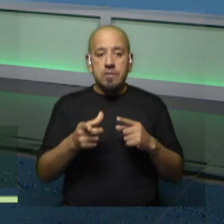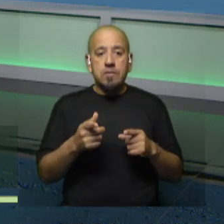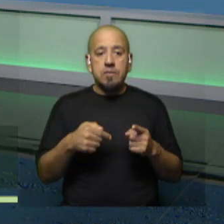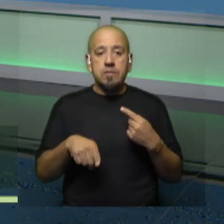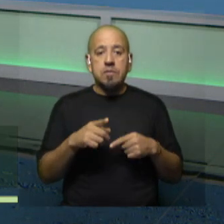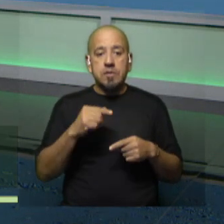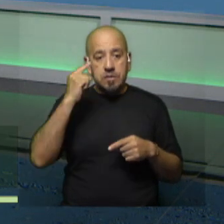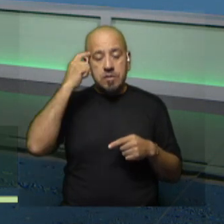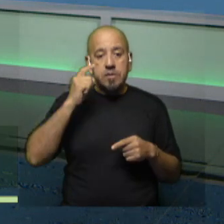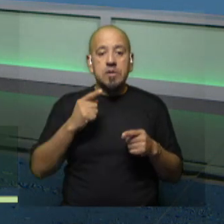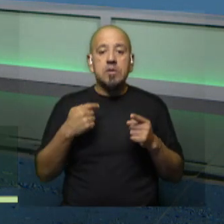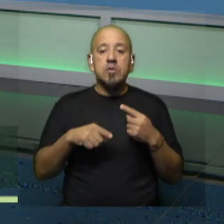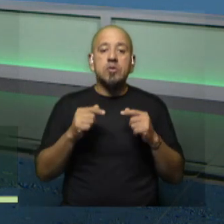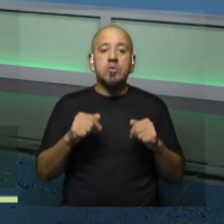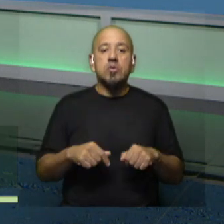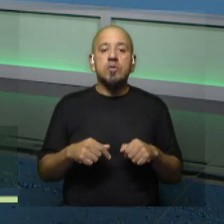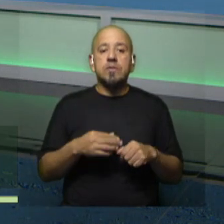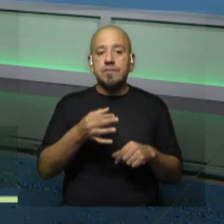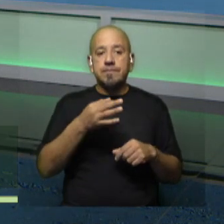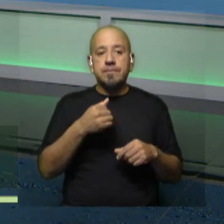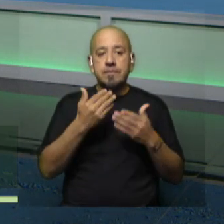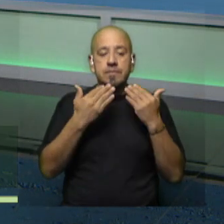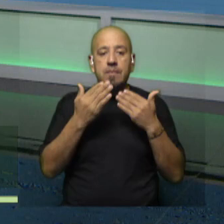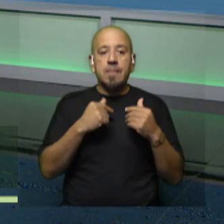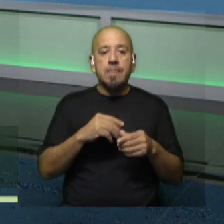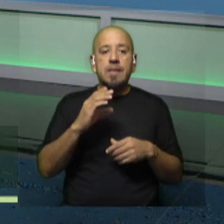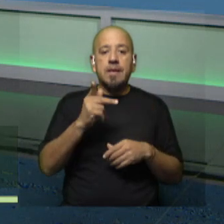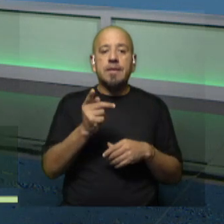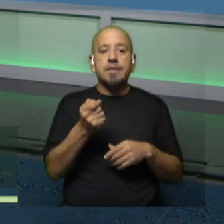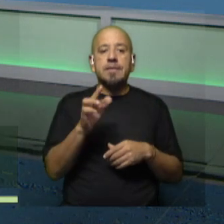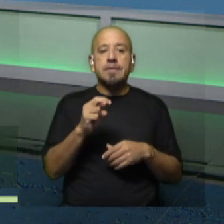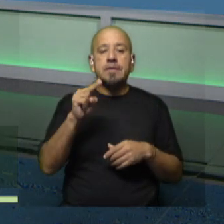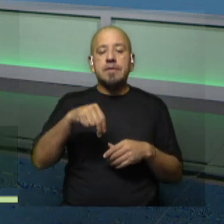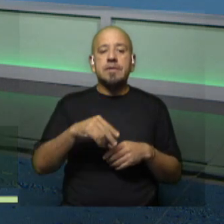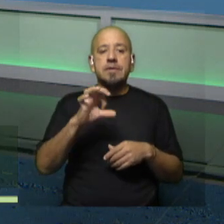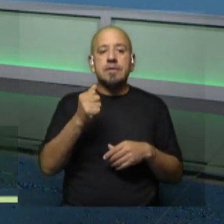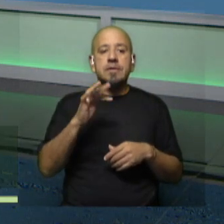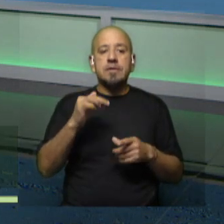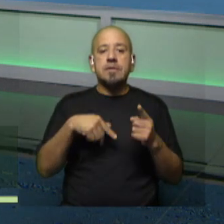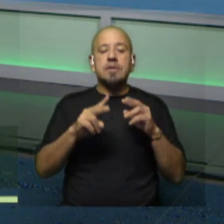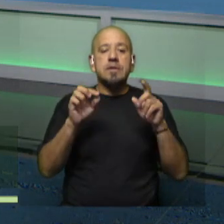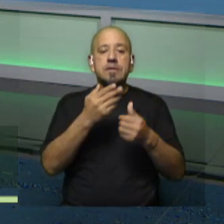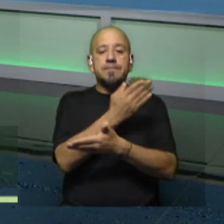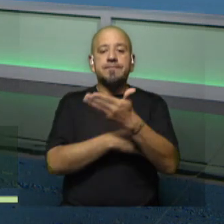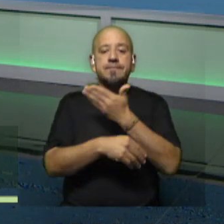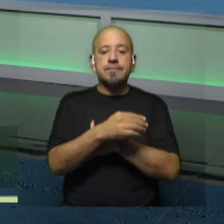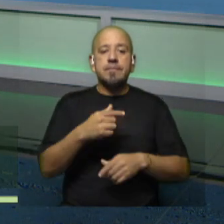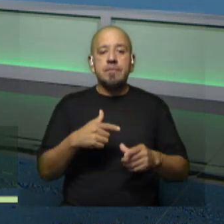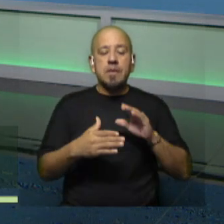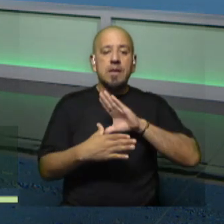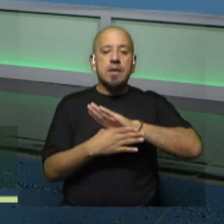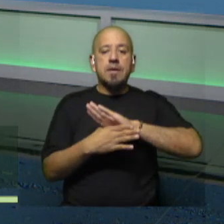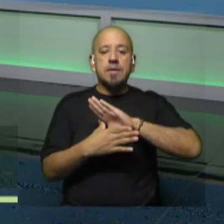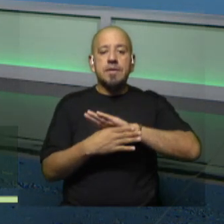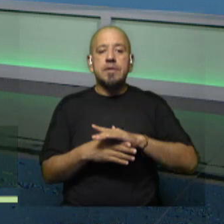de iniciativas. Nosotros hablamos hoy con Karen Sass, ella es directora del área de discapacidad del Ministerio de